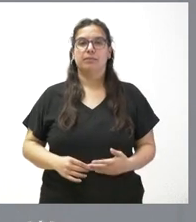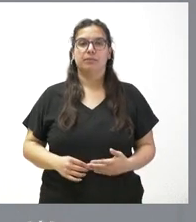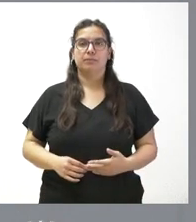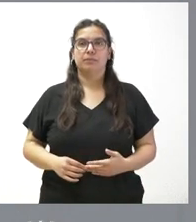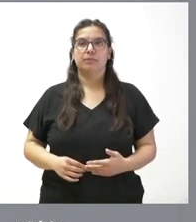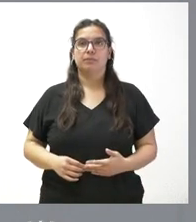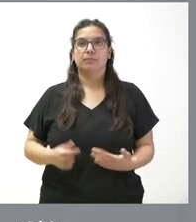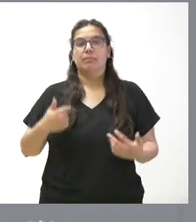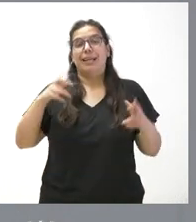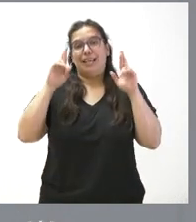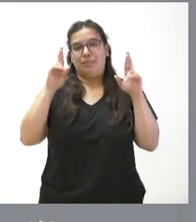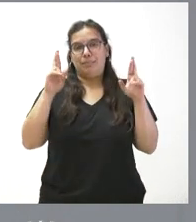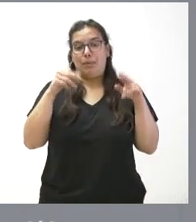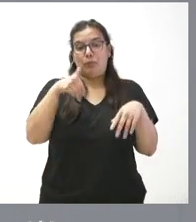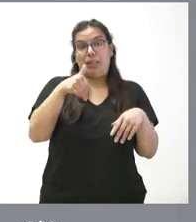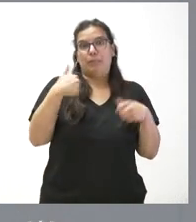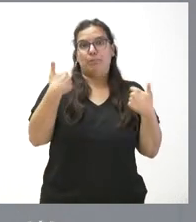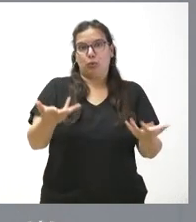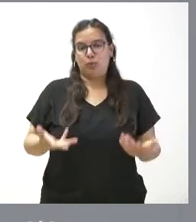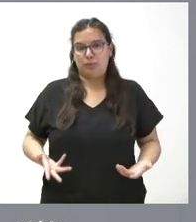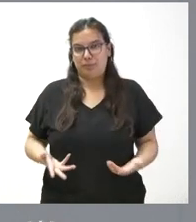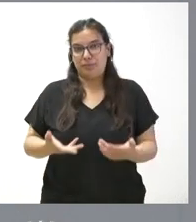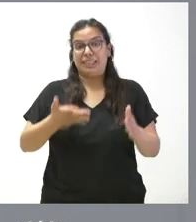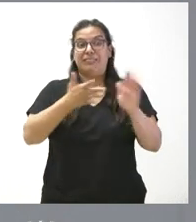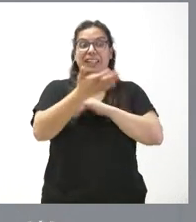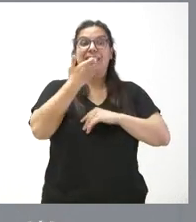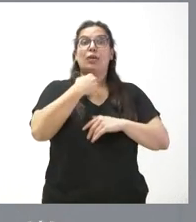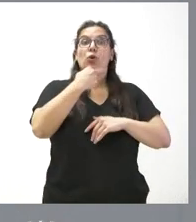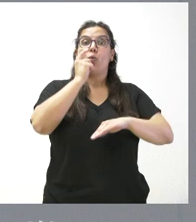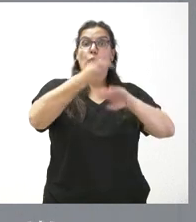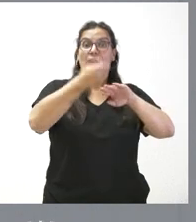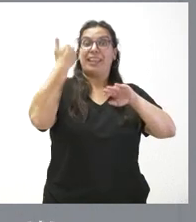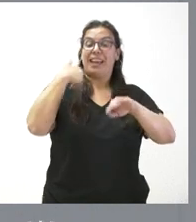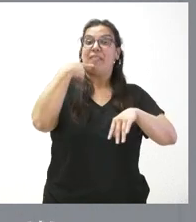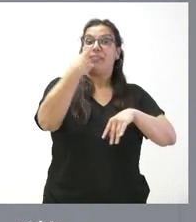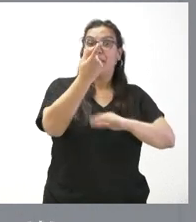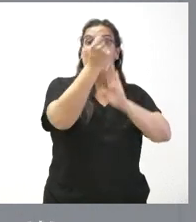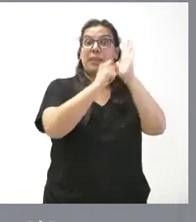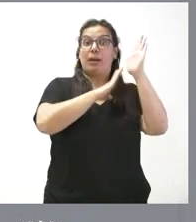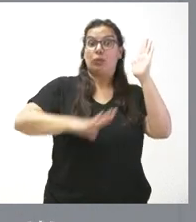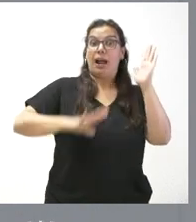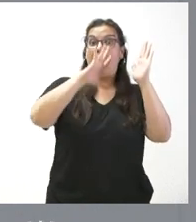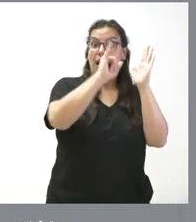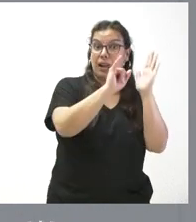que esperamos que sea muy inmediata. Y, por tanto, dejaría de estar la orden ministerial en vigor en Castilla y León